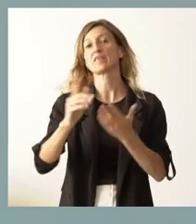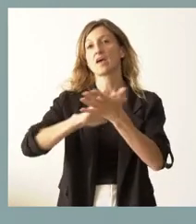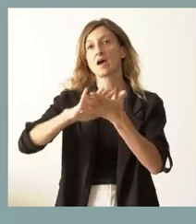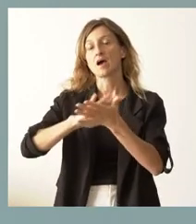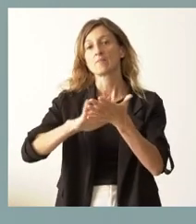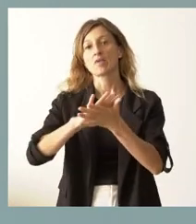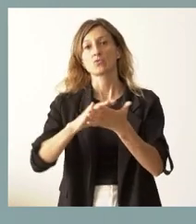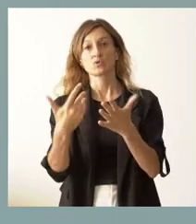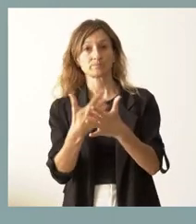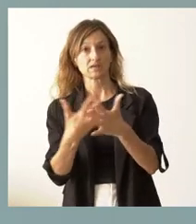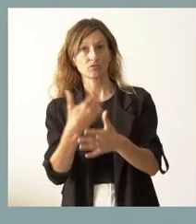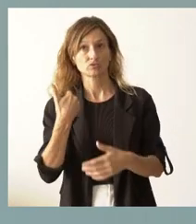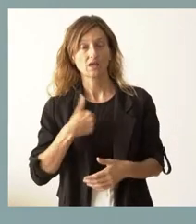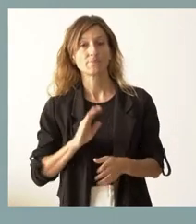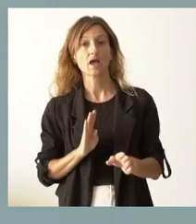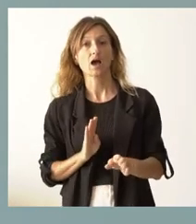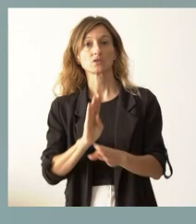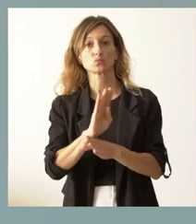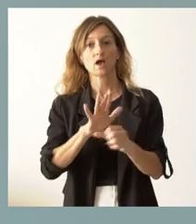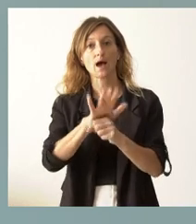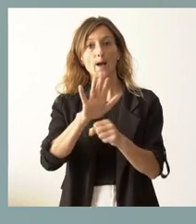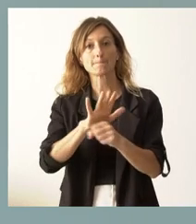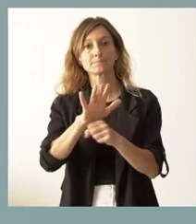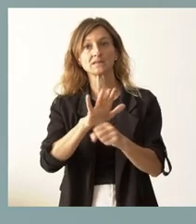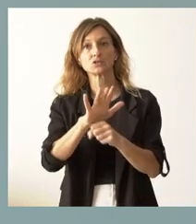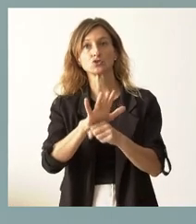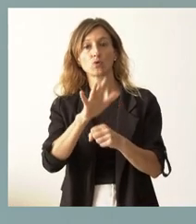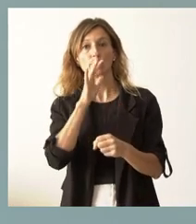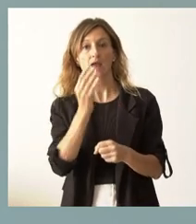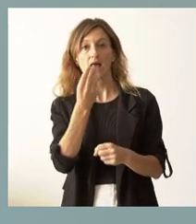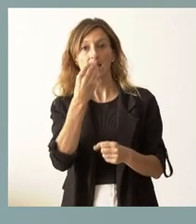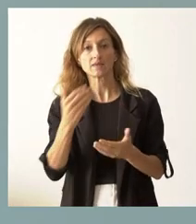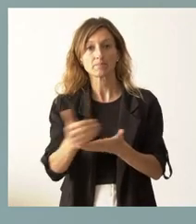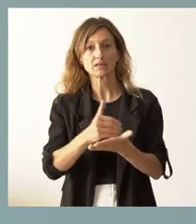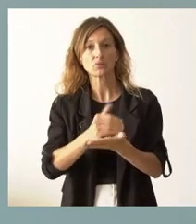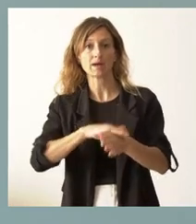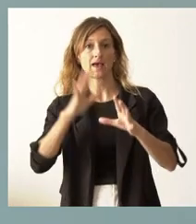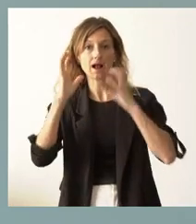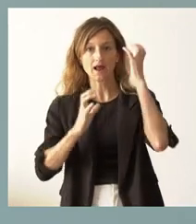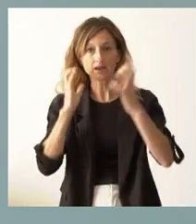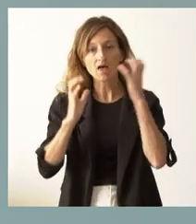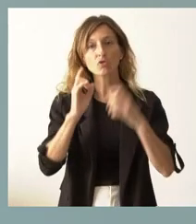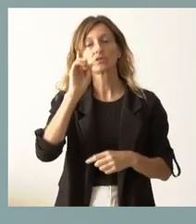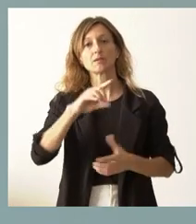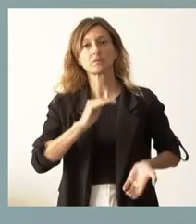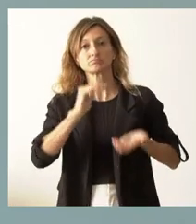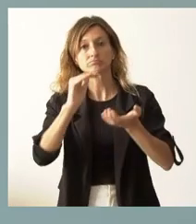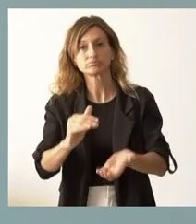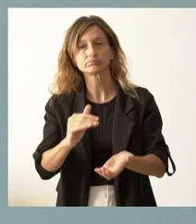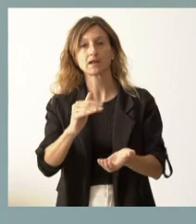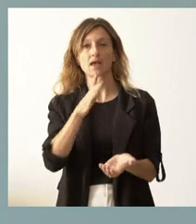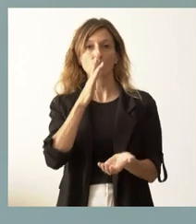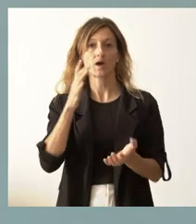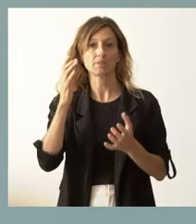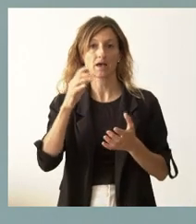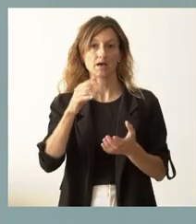las ayudas en el ámbito del aprovisionamiento de alimentación para el ganado, del abastecimiento para el ganado, de estos